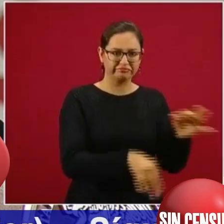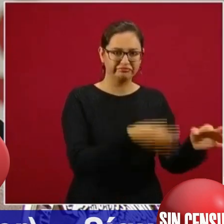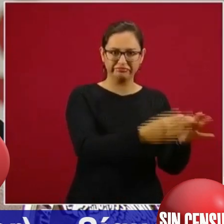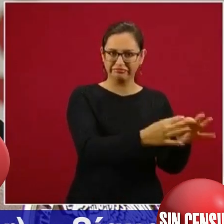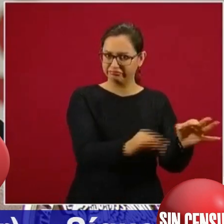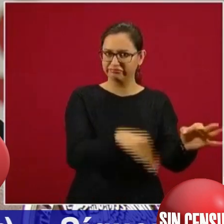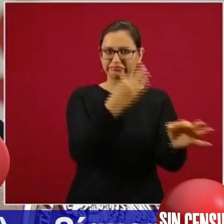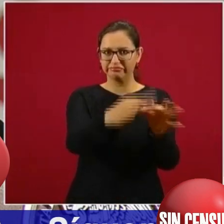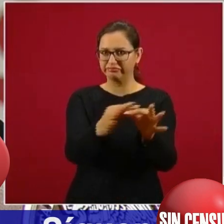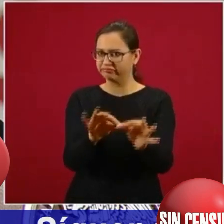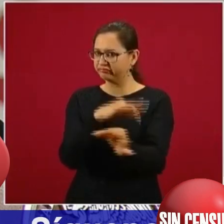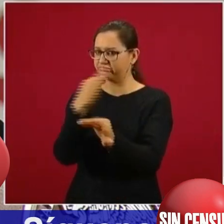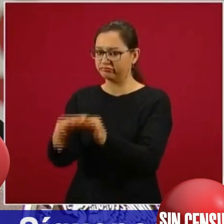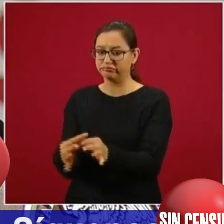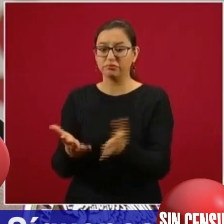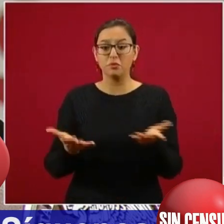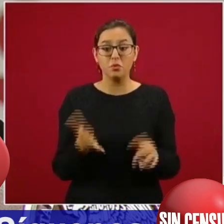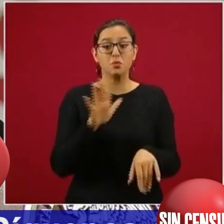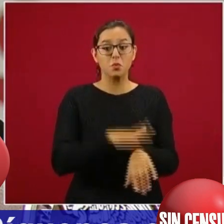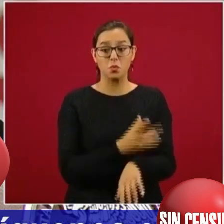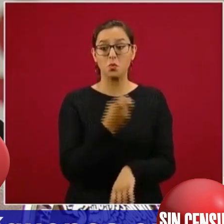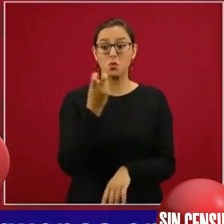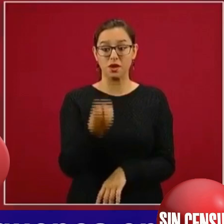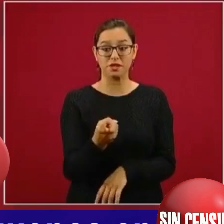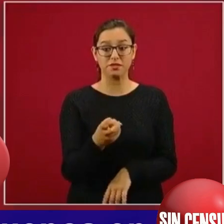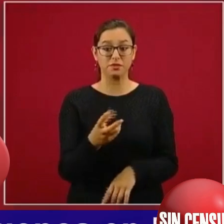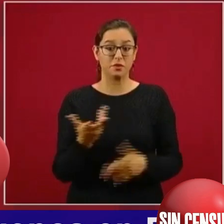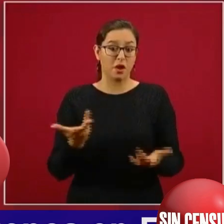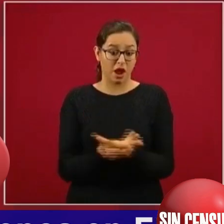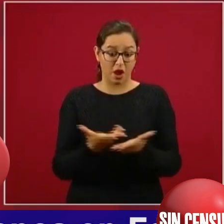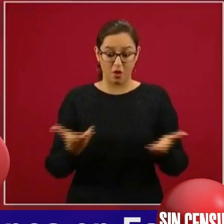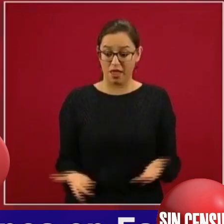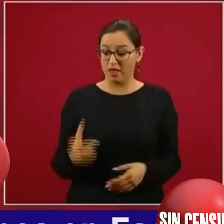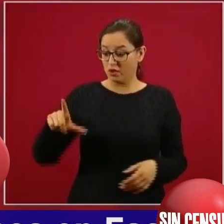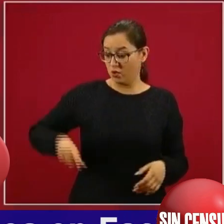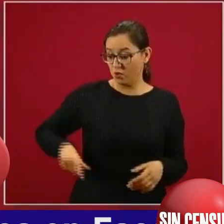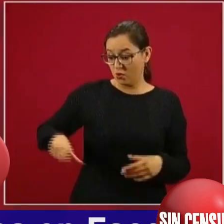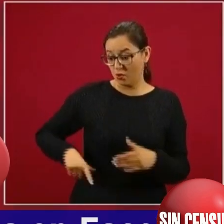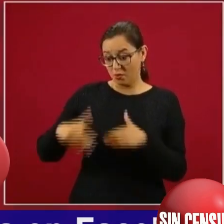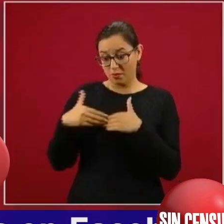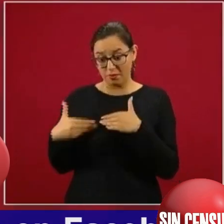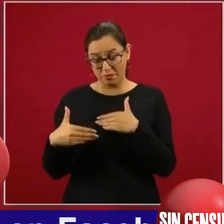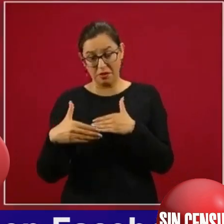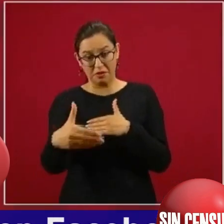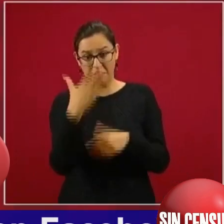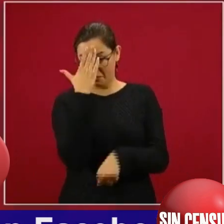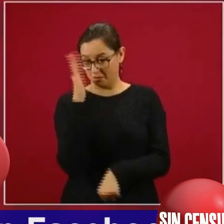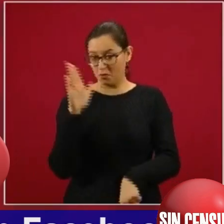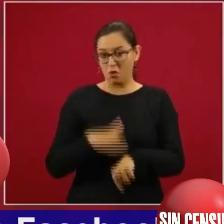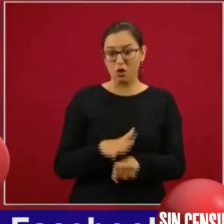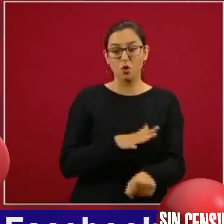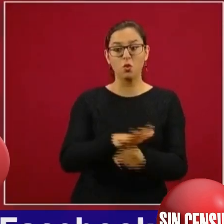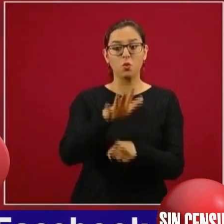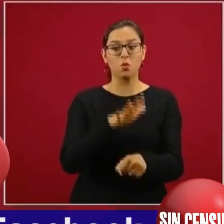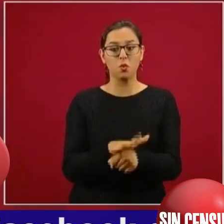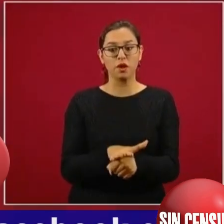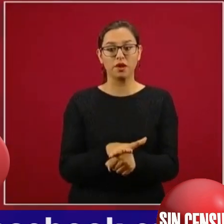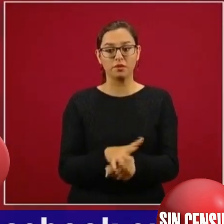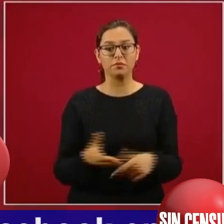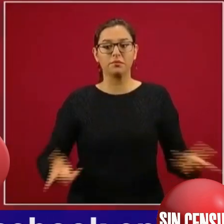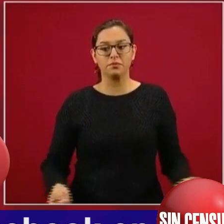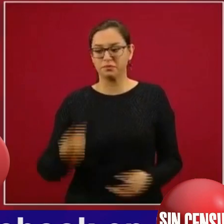un distintivo de este gobierno va a ser el que no vamos a dejar